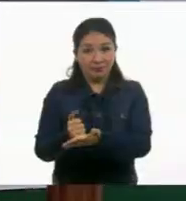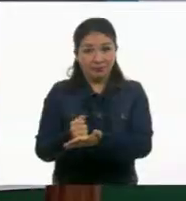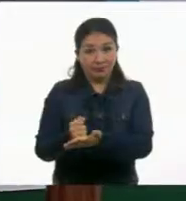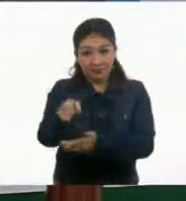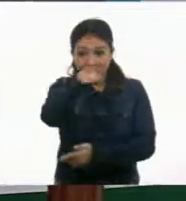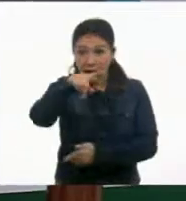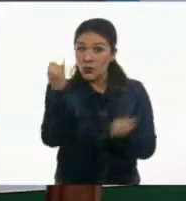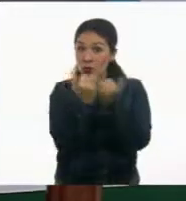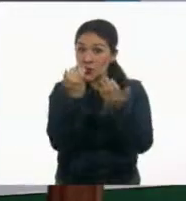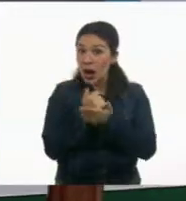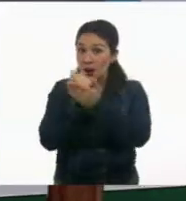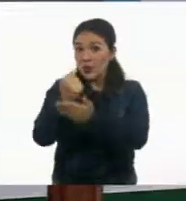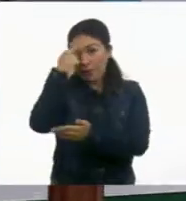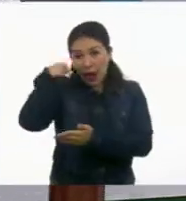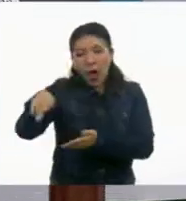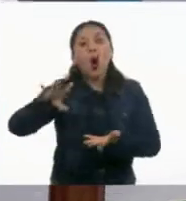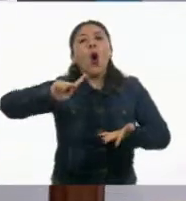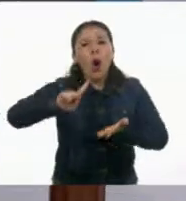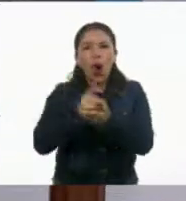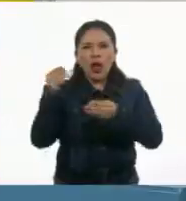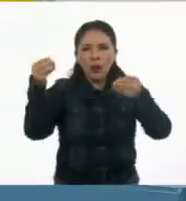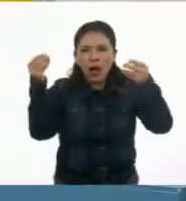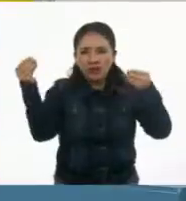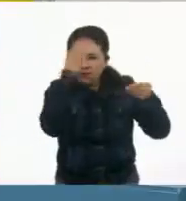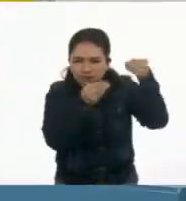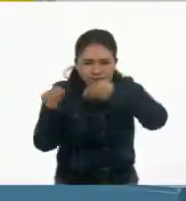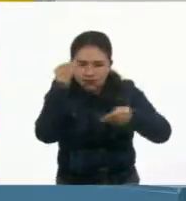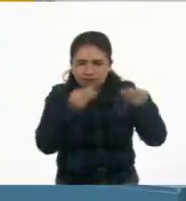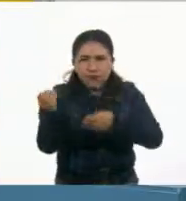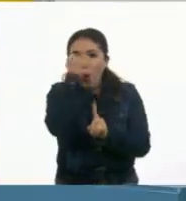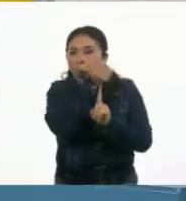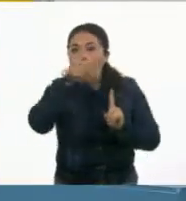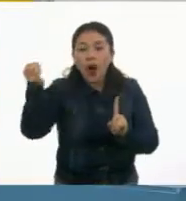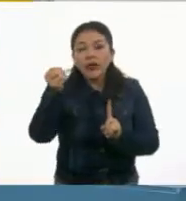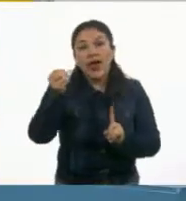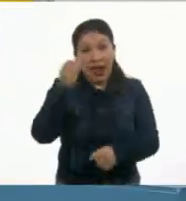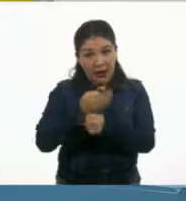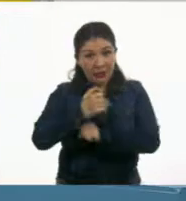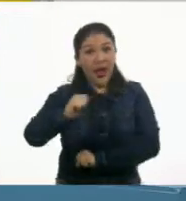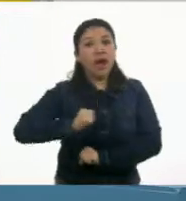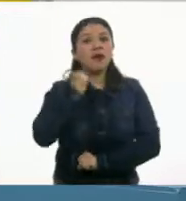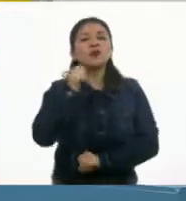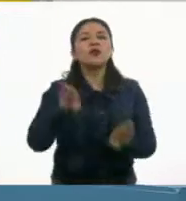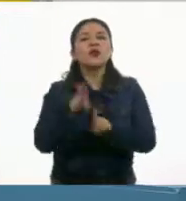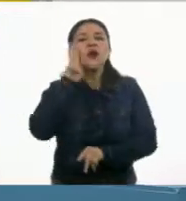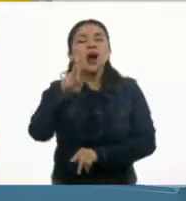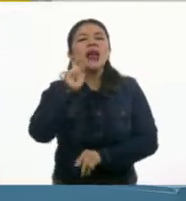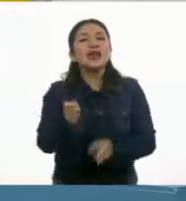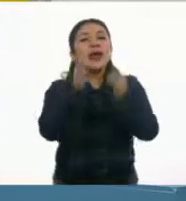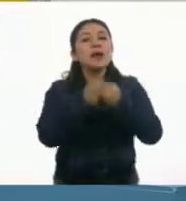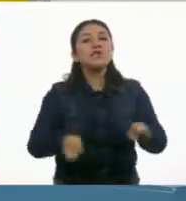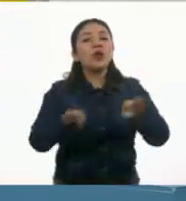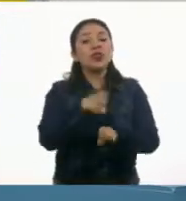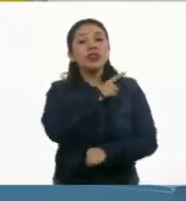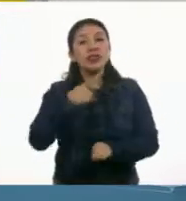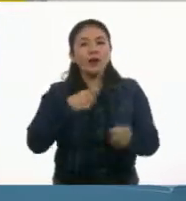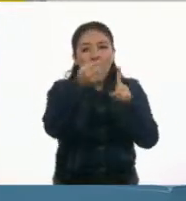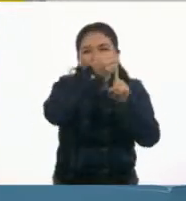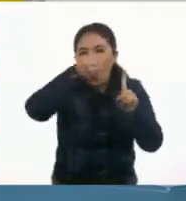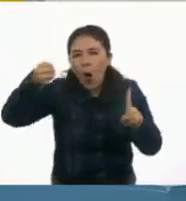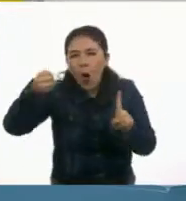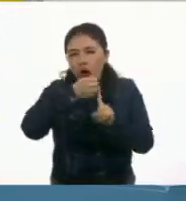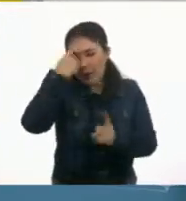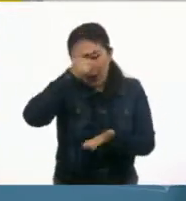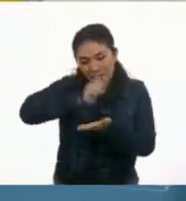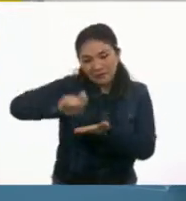a los estudiantes en casa a volver a integrar este texto y aprovechando, vamos a reafirmar la importancia de la coherencia en los